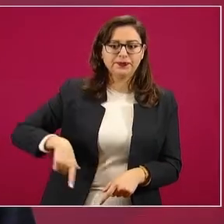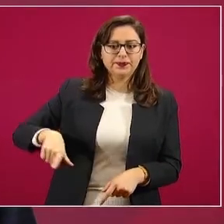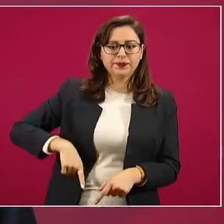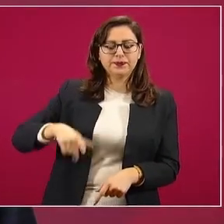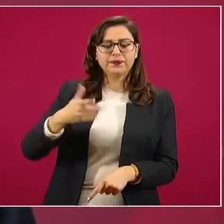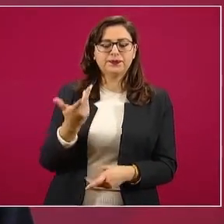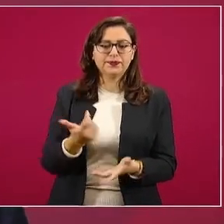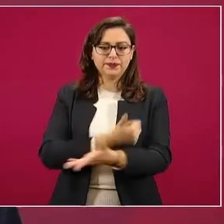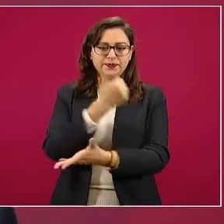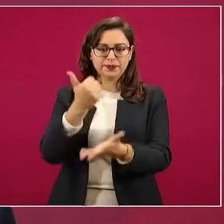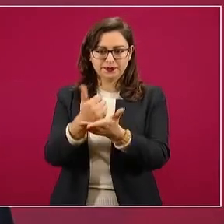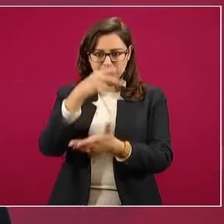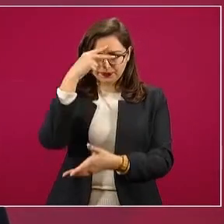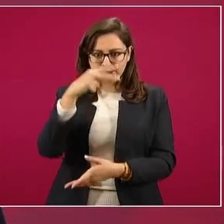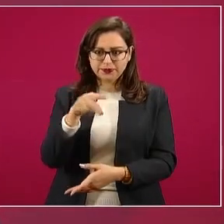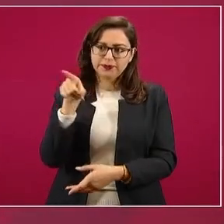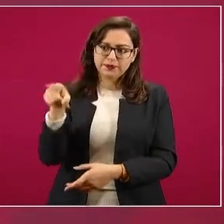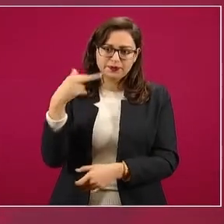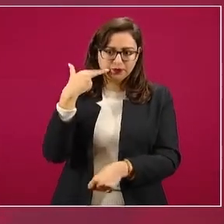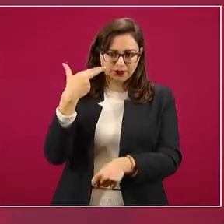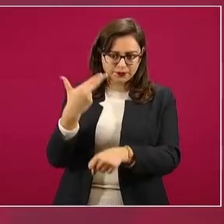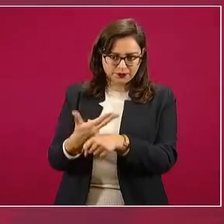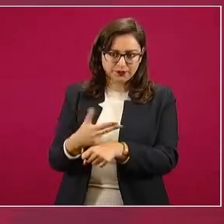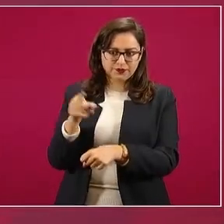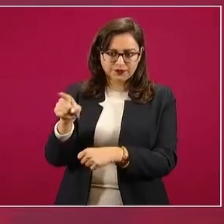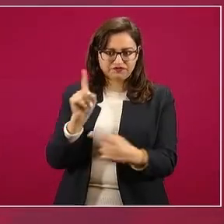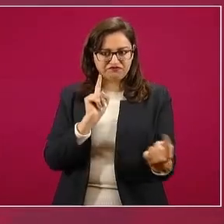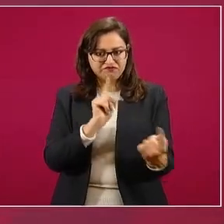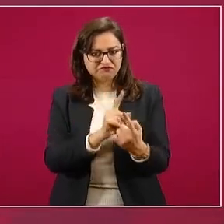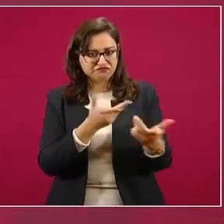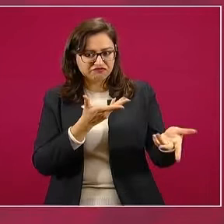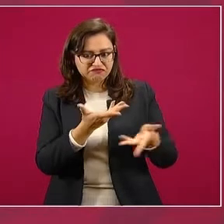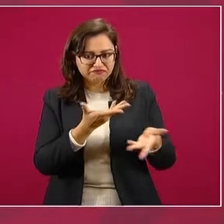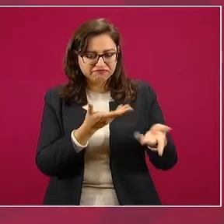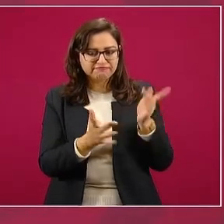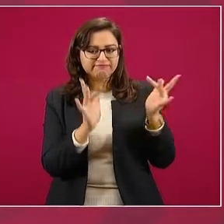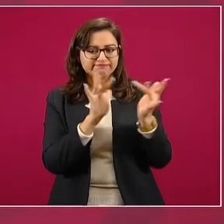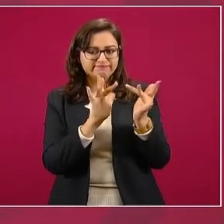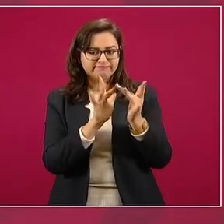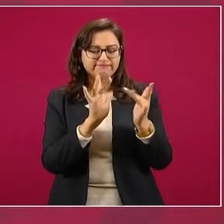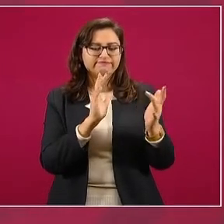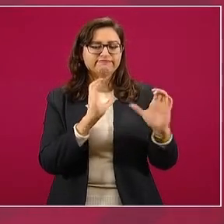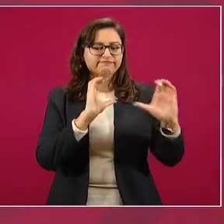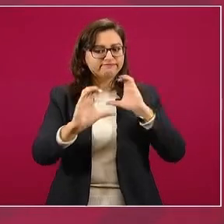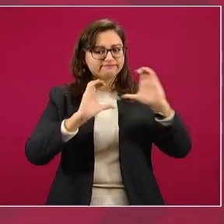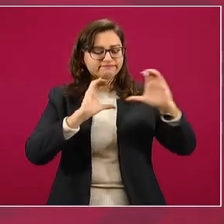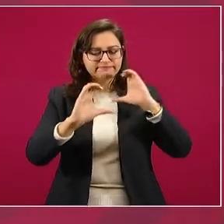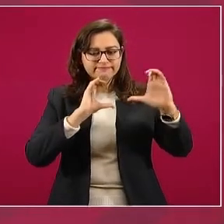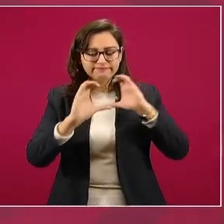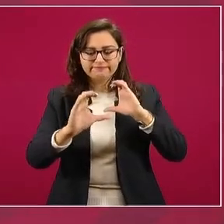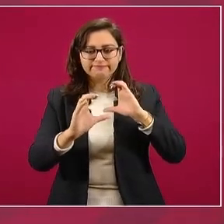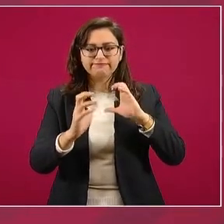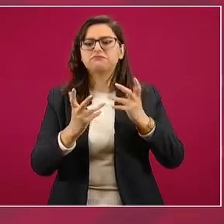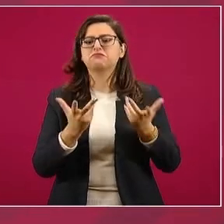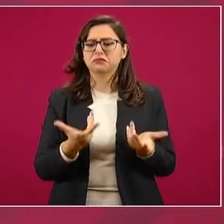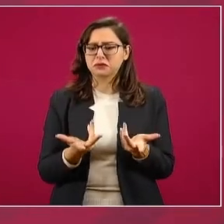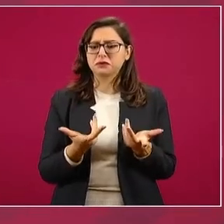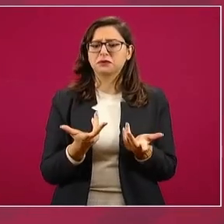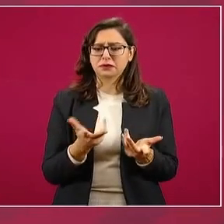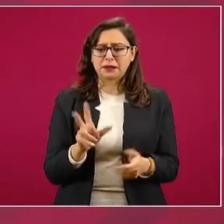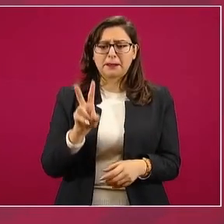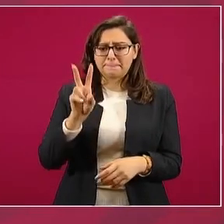y ha habido una muy buena